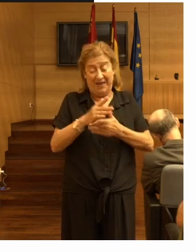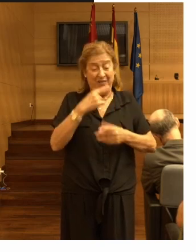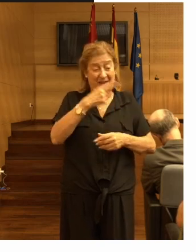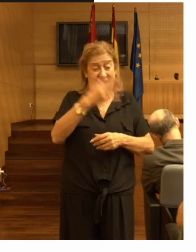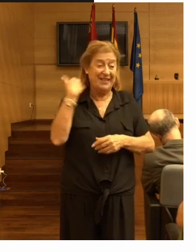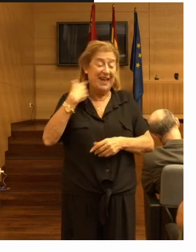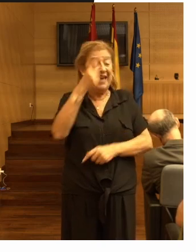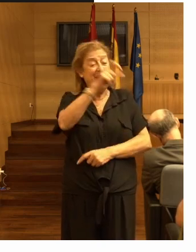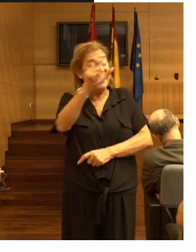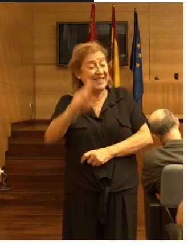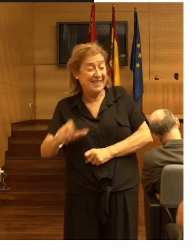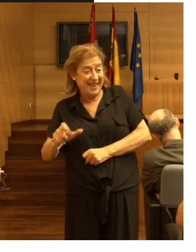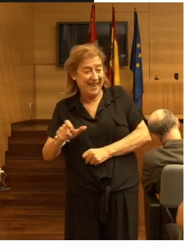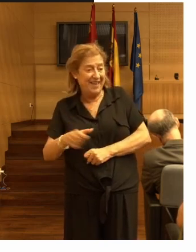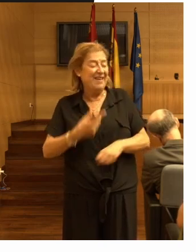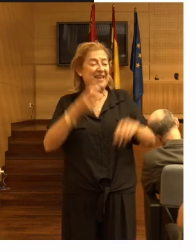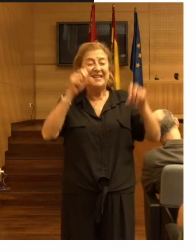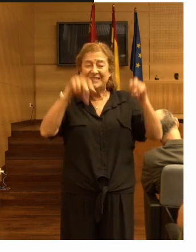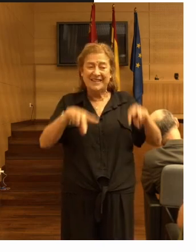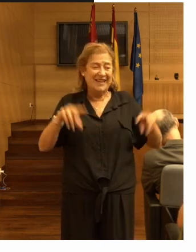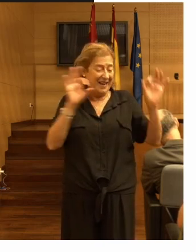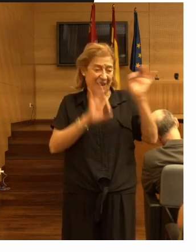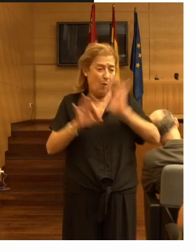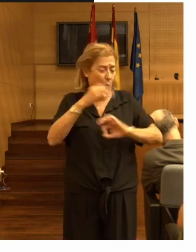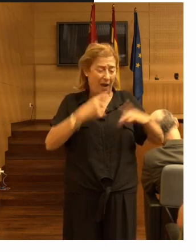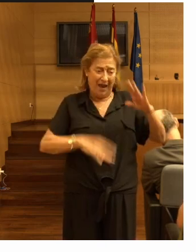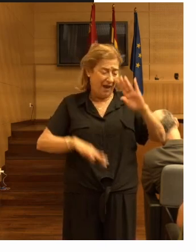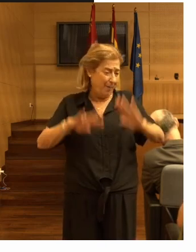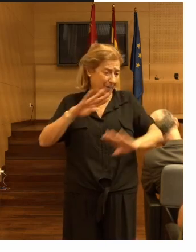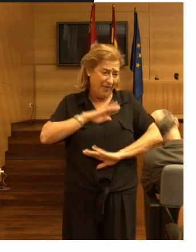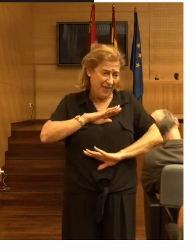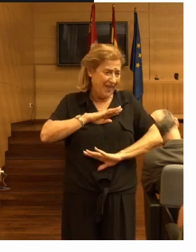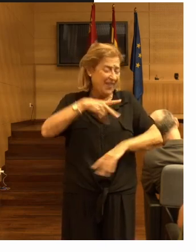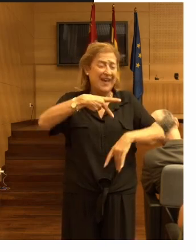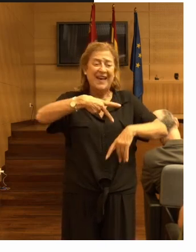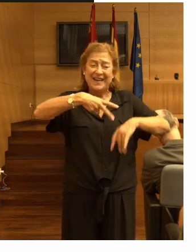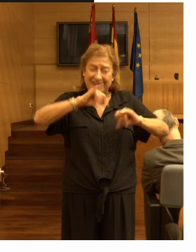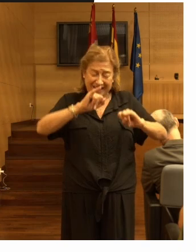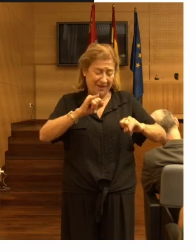de gente sin ninguna capacidad ni potencial